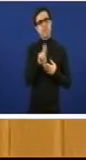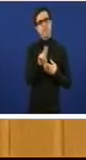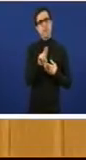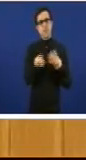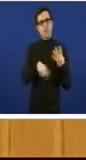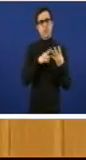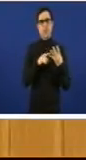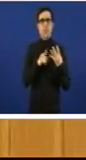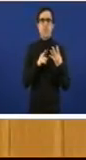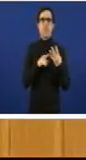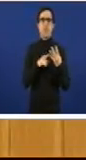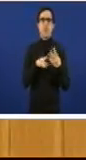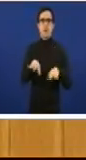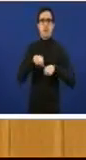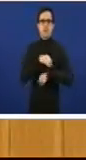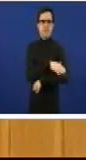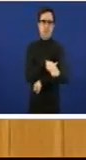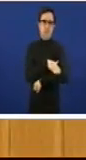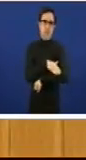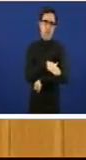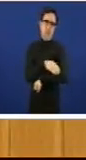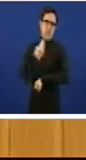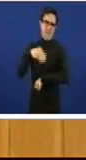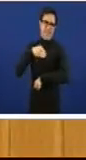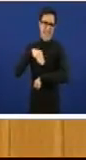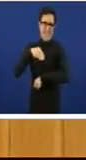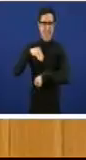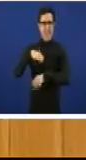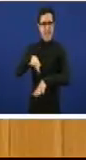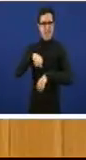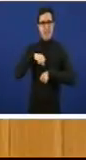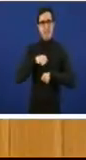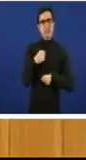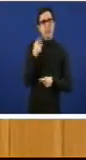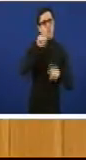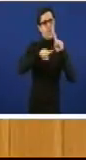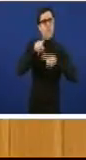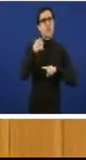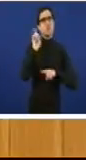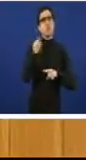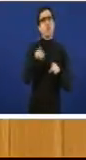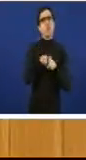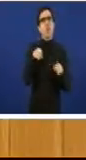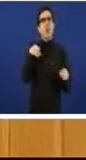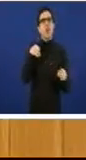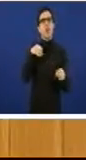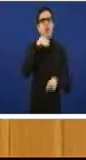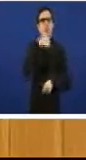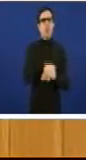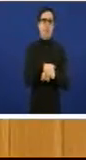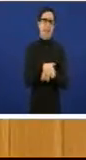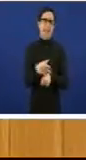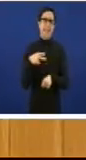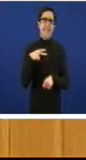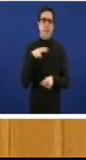do novo presidente do Estado, preocupado, básicamente, en cumprir as cifras da débeda, da débeda pública